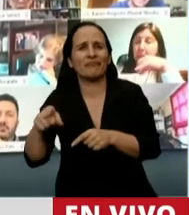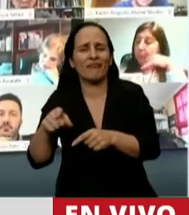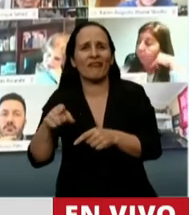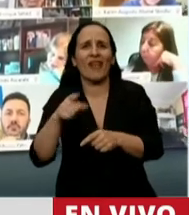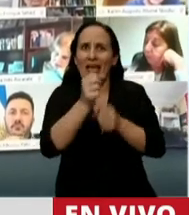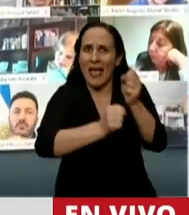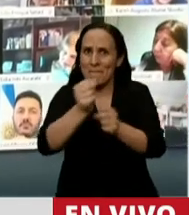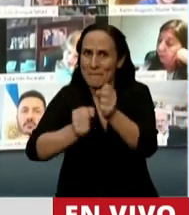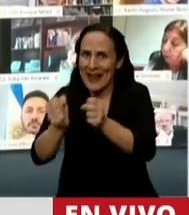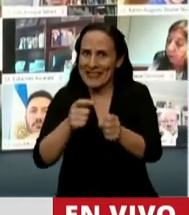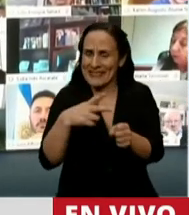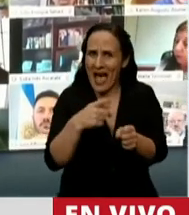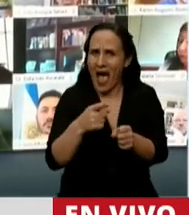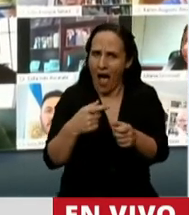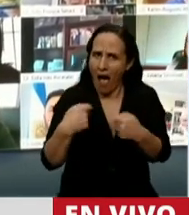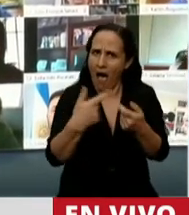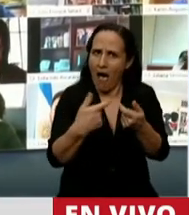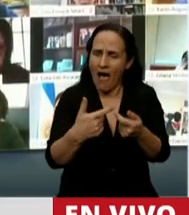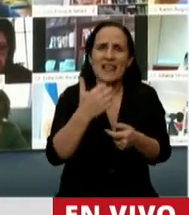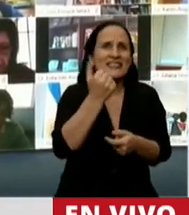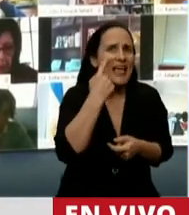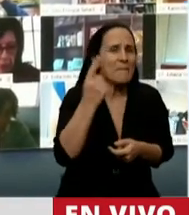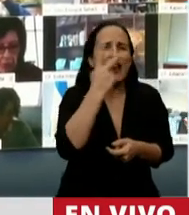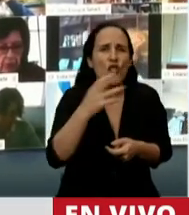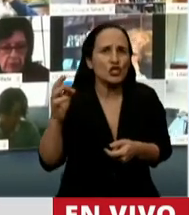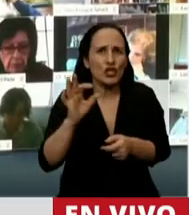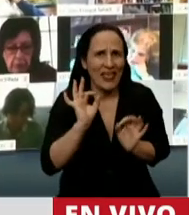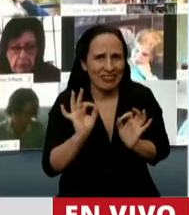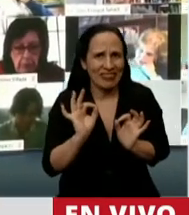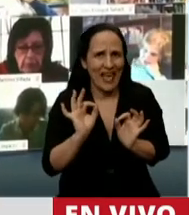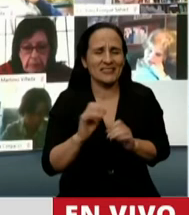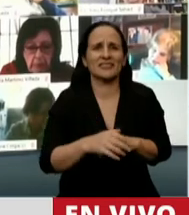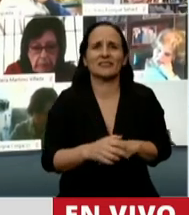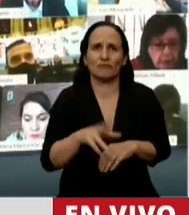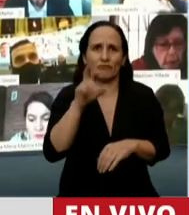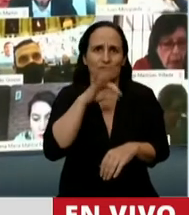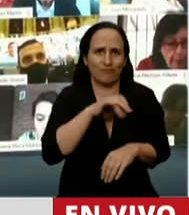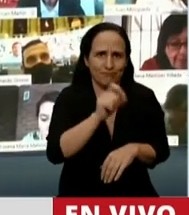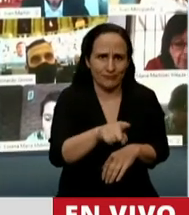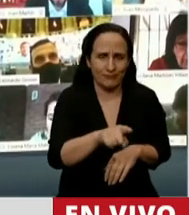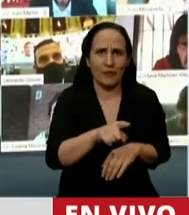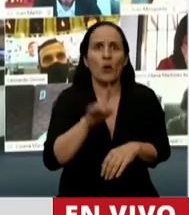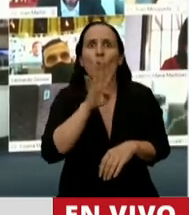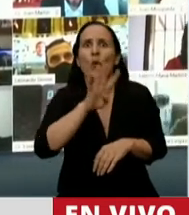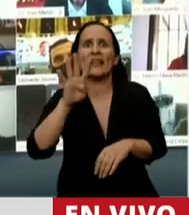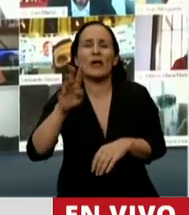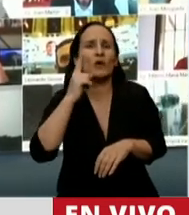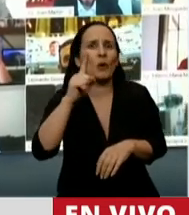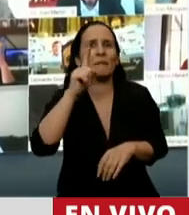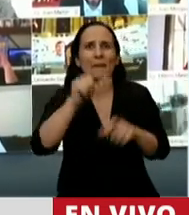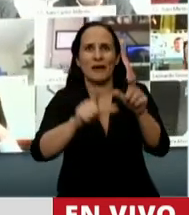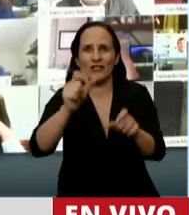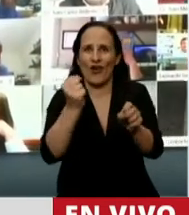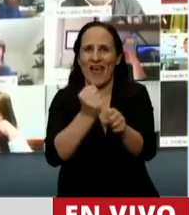sea, empresas que se beneficiaron 6.200, que beneficiaron a 44.000 trabajadores